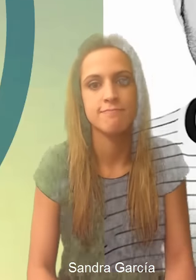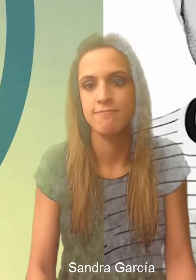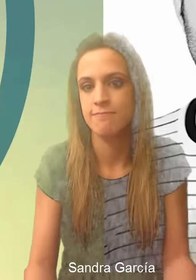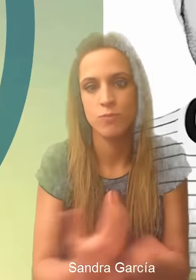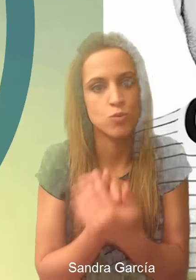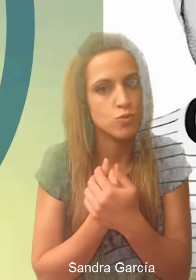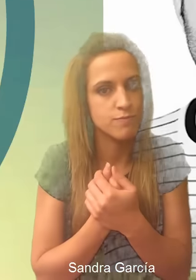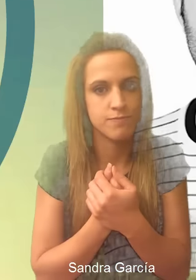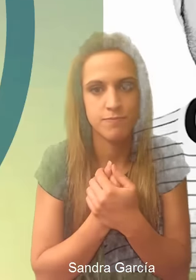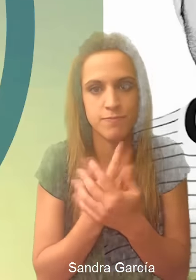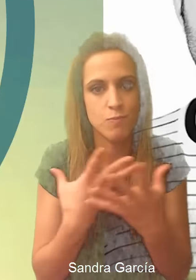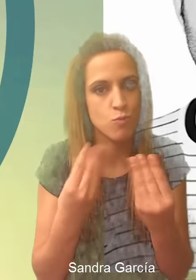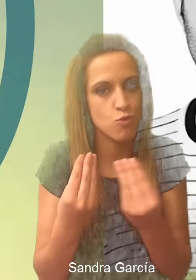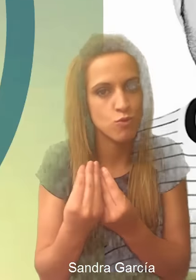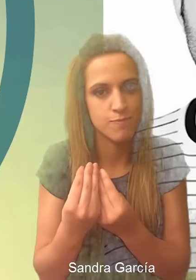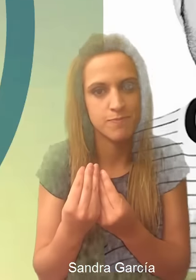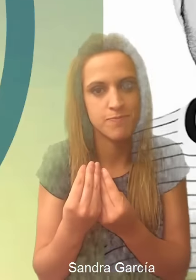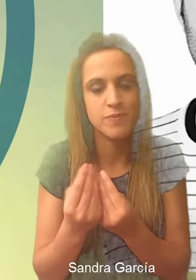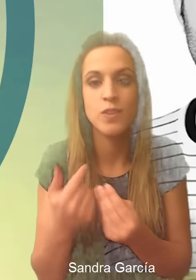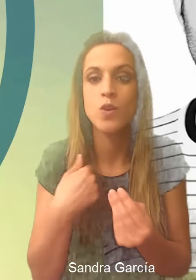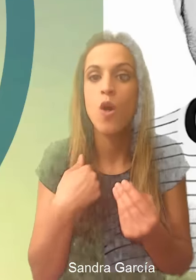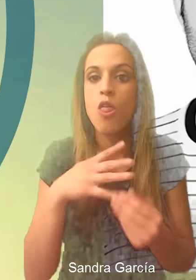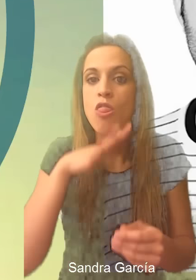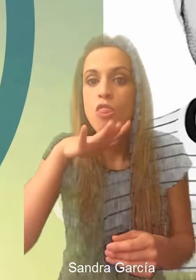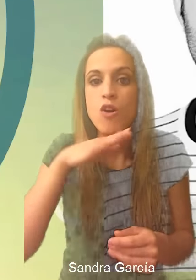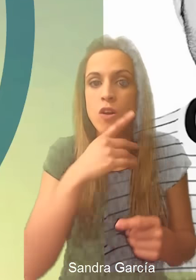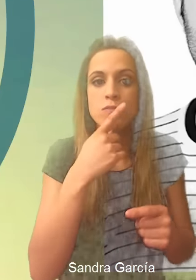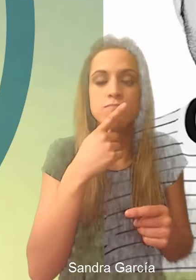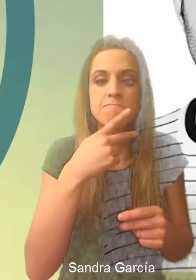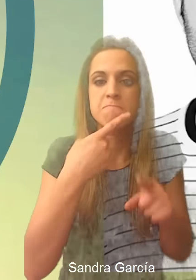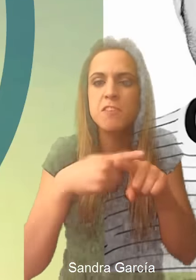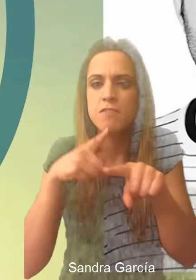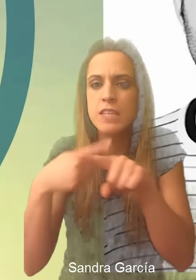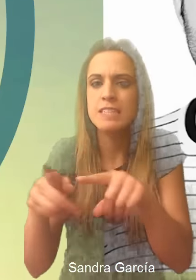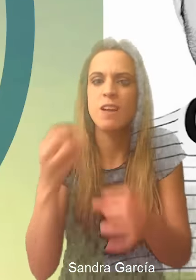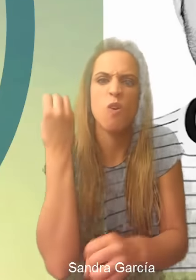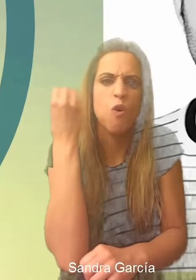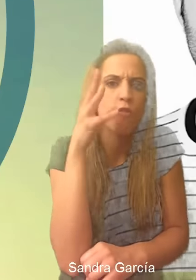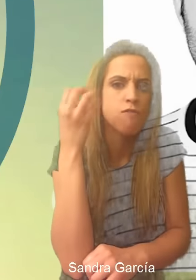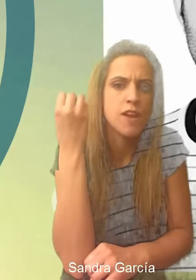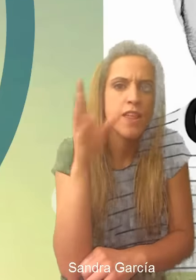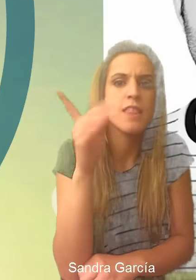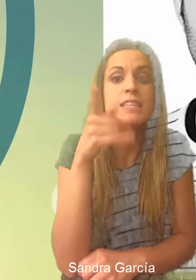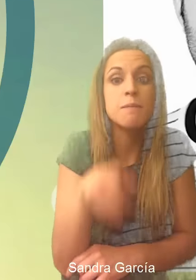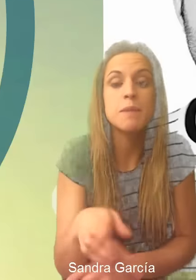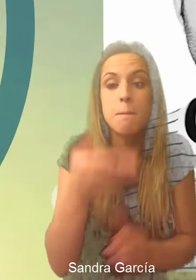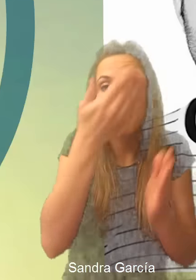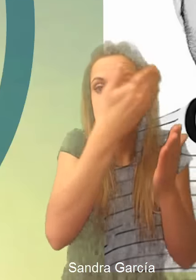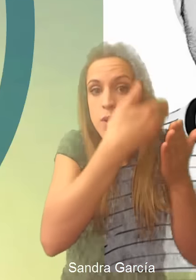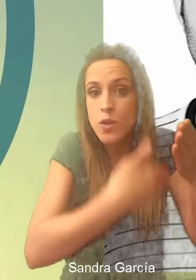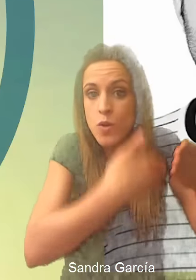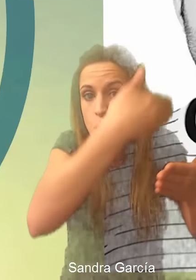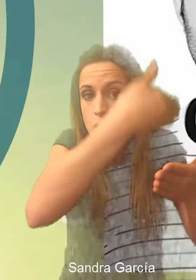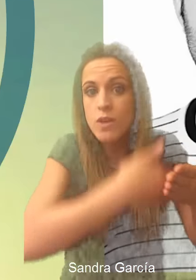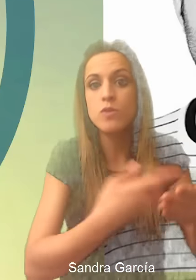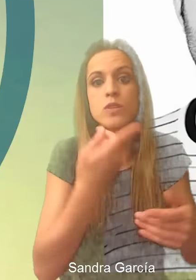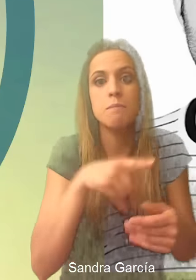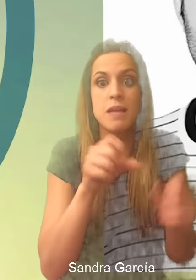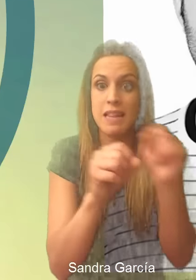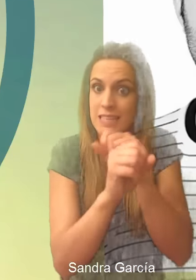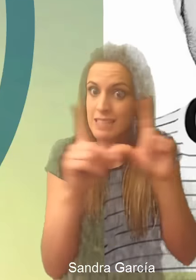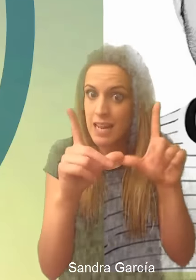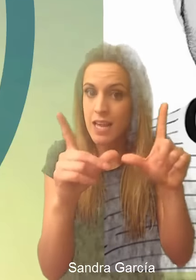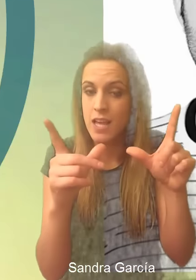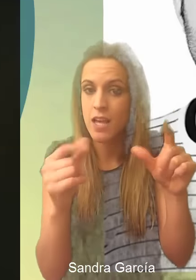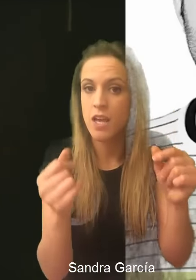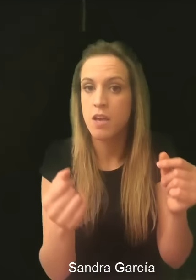en la radio me han entrevistado. He ido a un montón de sitios, haciendo mis pequeñas conferencias, en el periódico, en la tele.